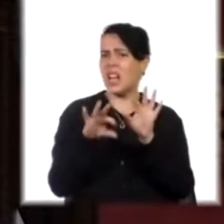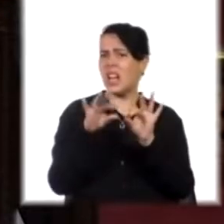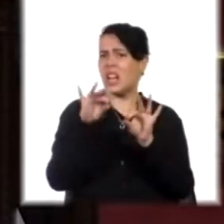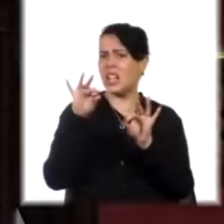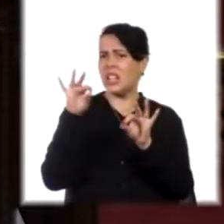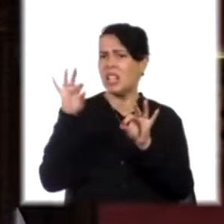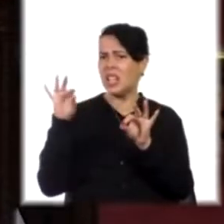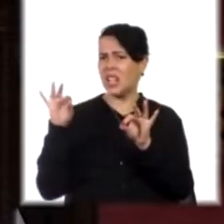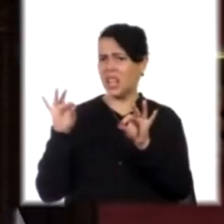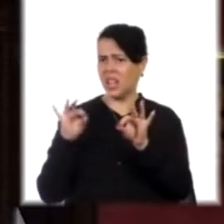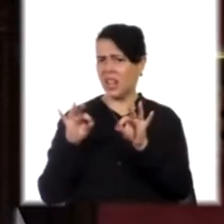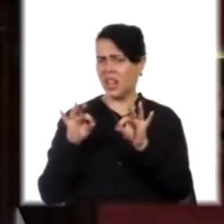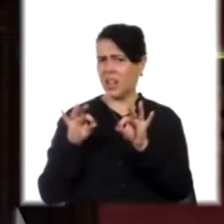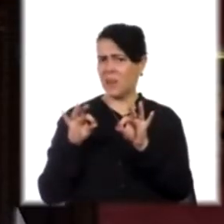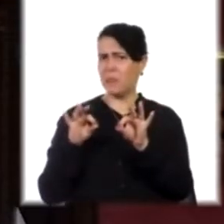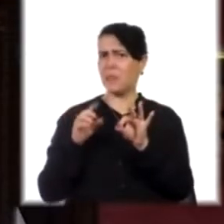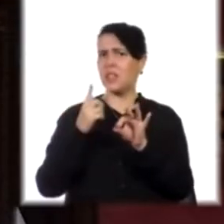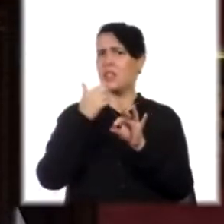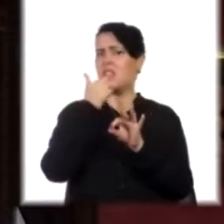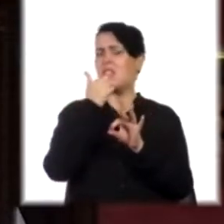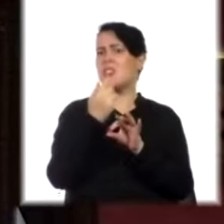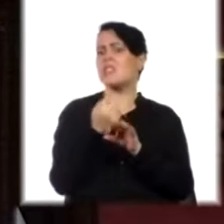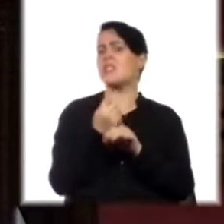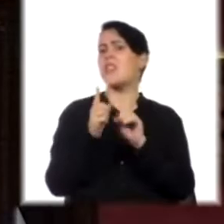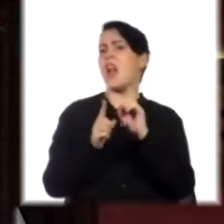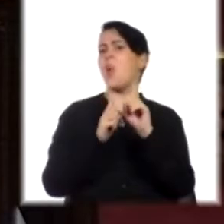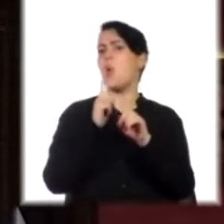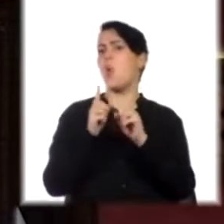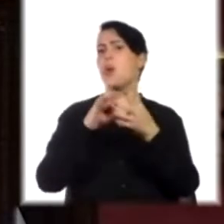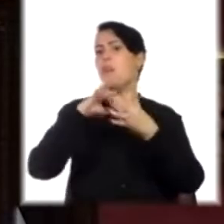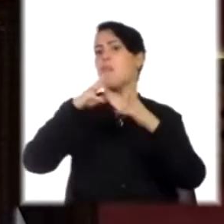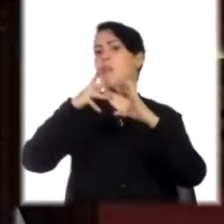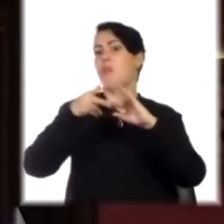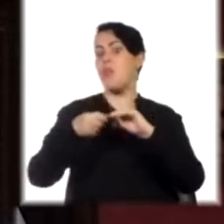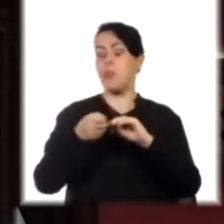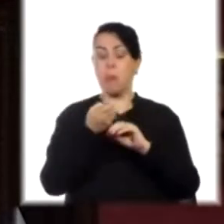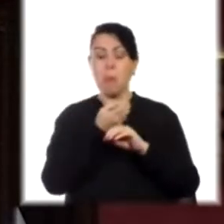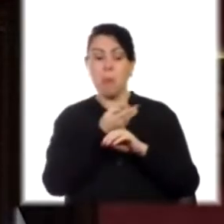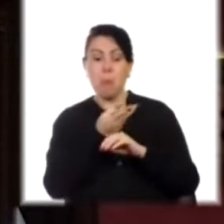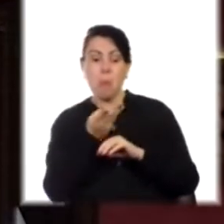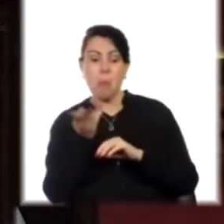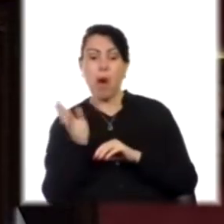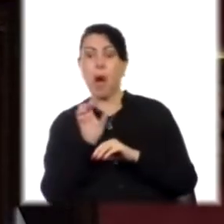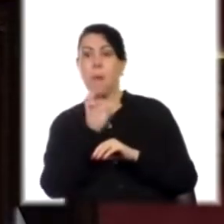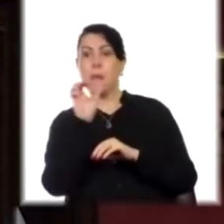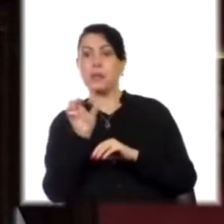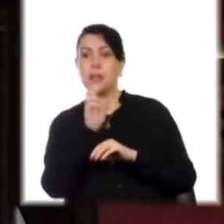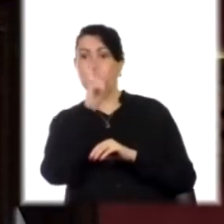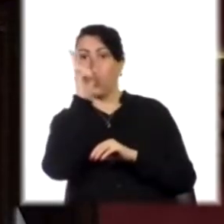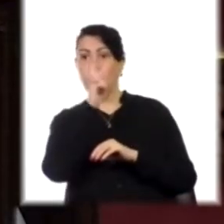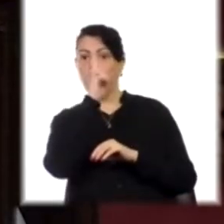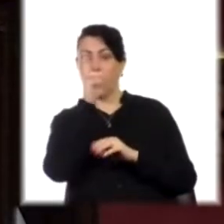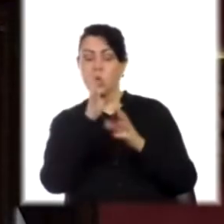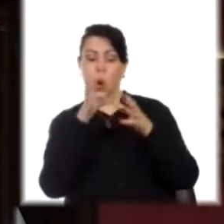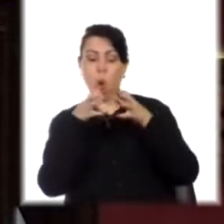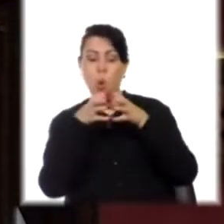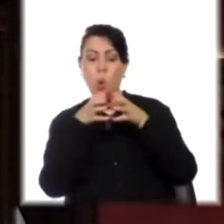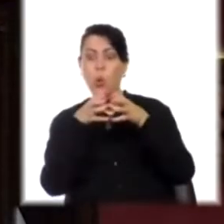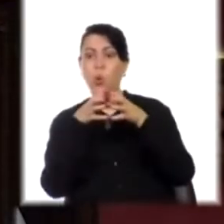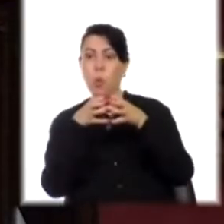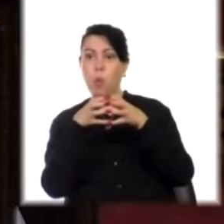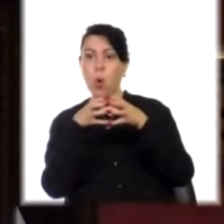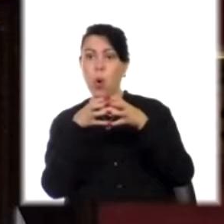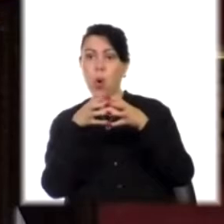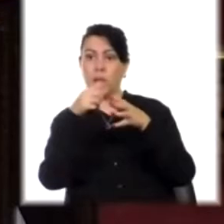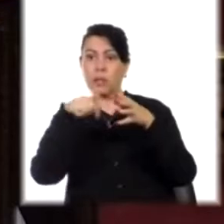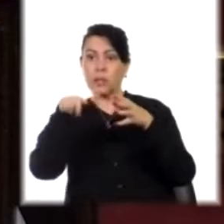empleador, que han sido de alguna manera cotados por las cámaras empresariales uruguayas, el grupo empleador internacional,